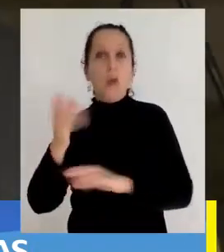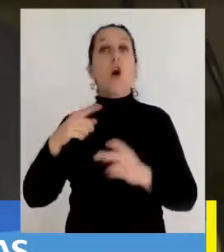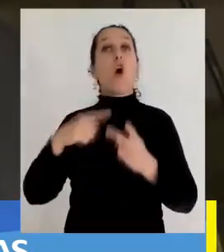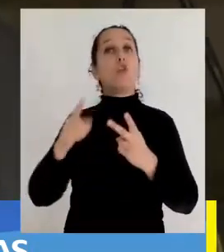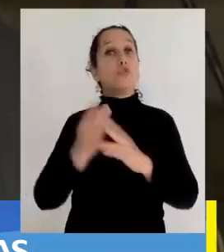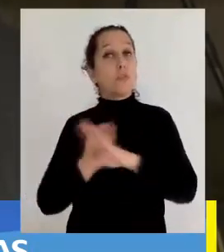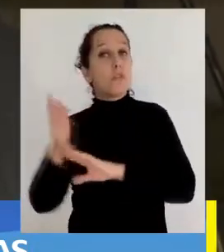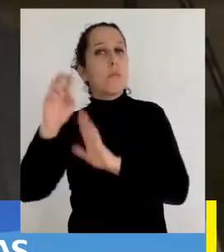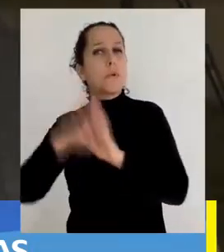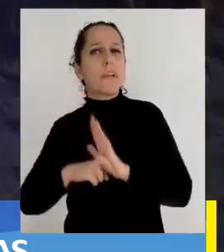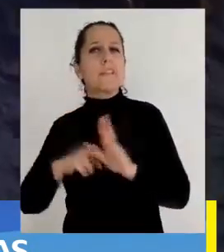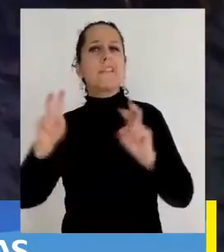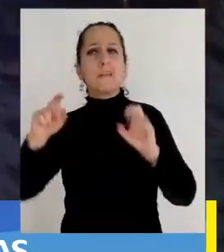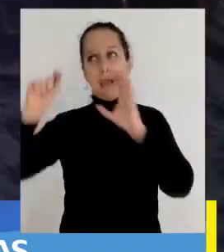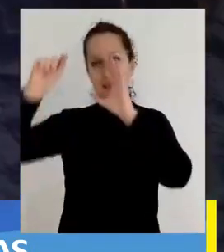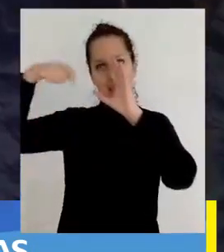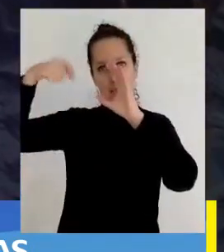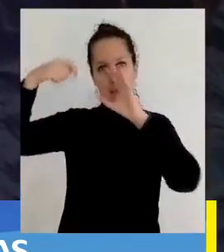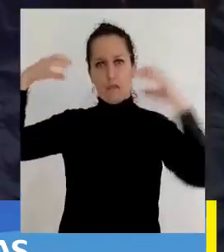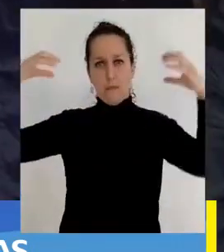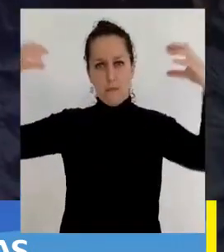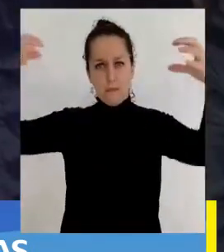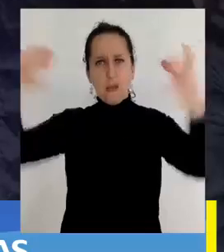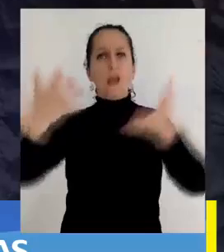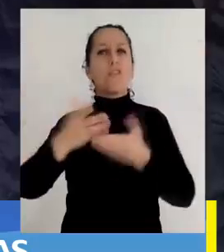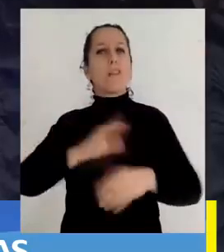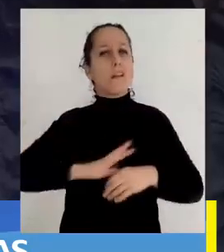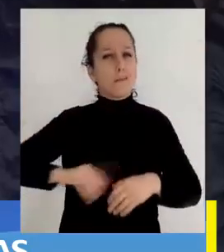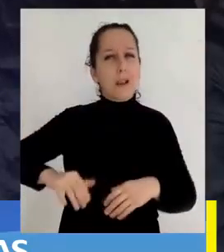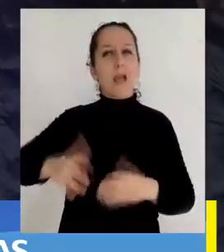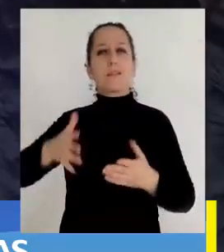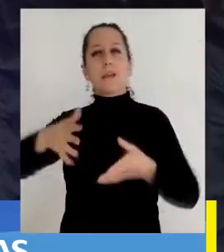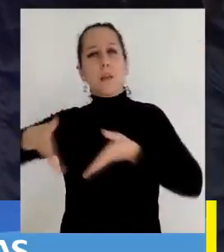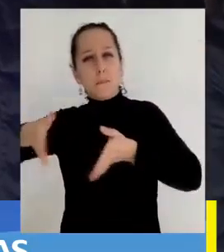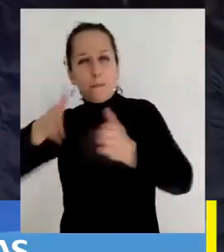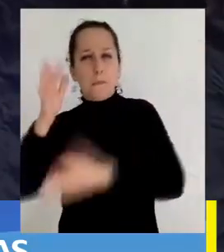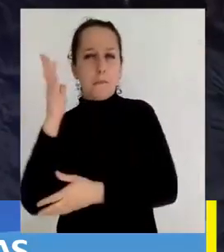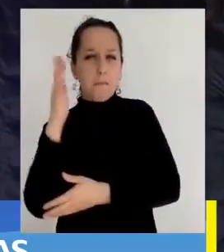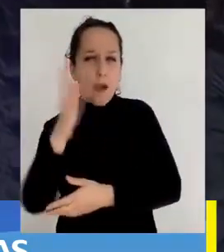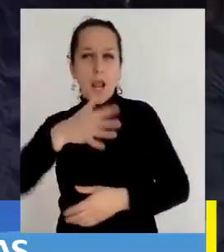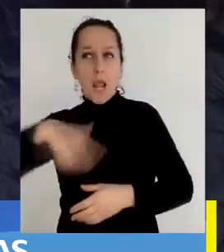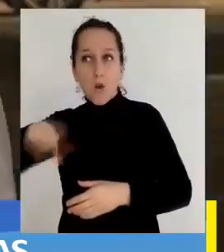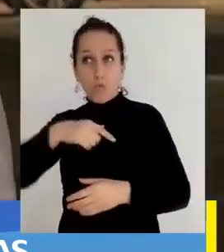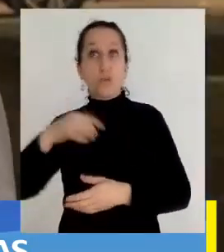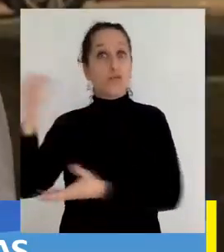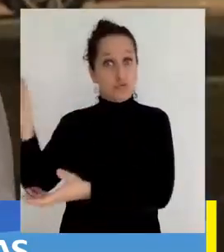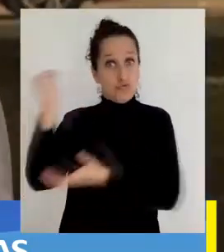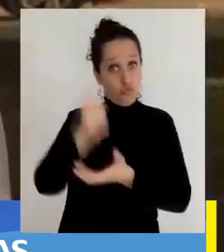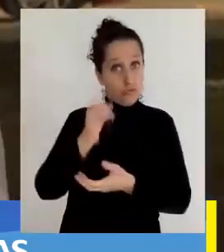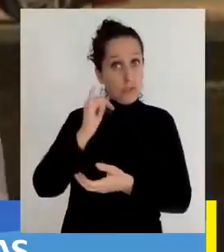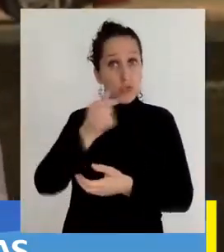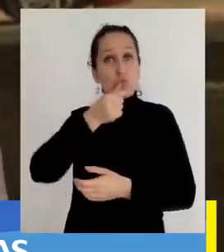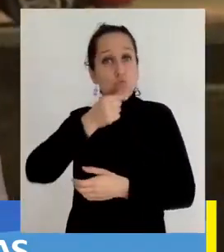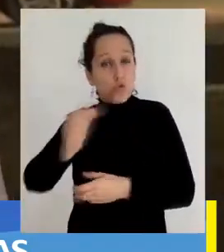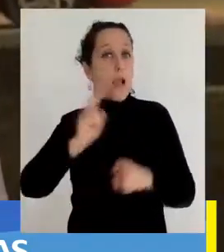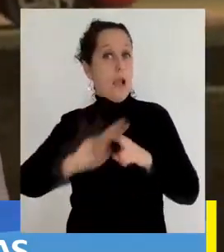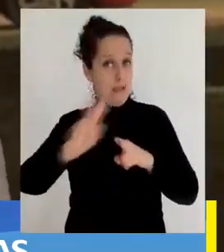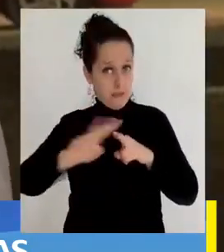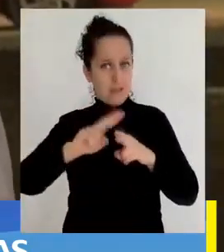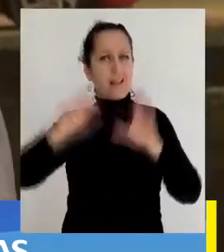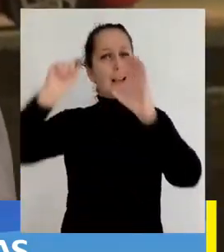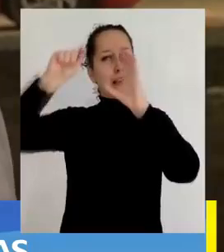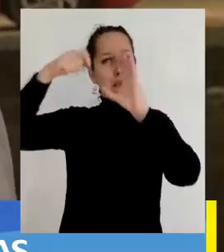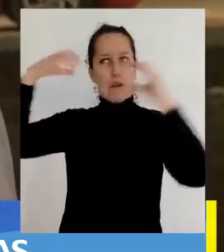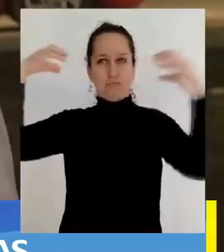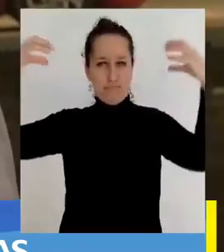mismo fondo un proyecto de cámaras de televigilancia en parques y lagunas, que se encuentra financiado y prontamente se pondrá en